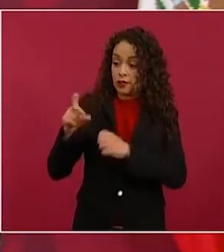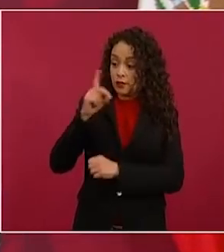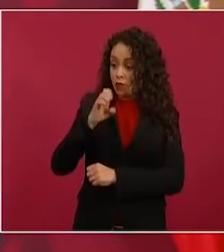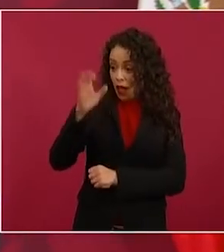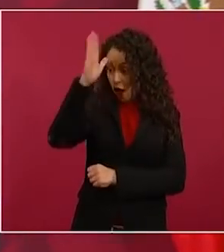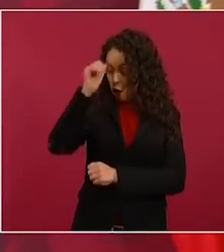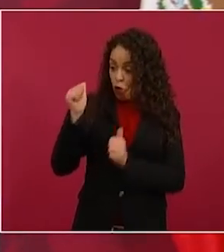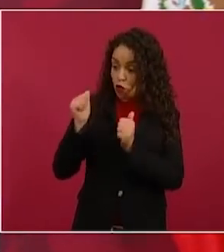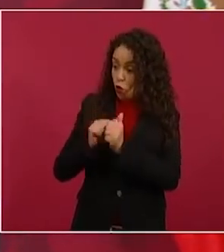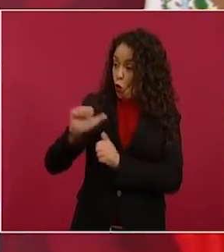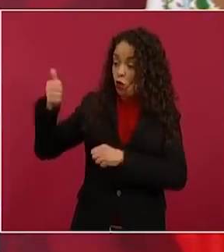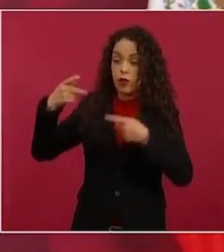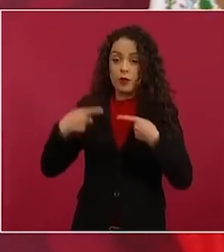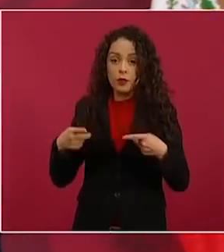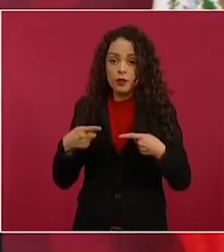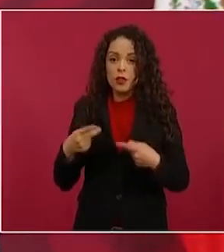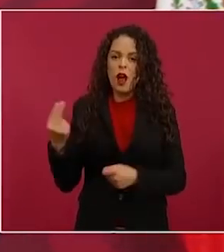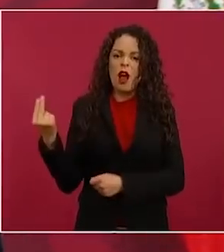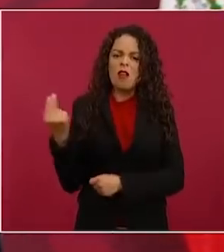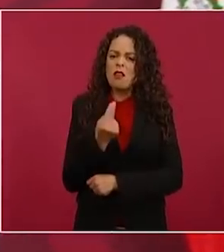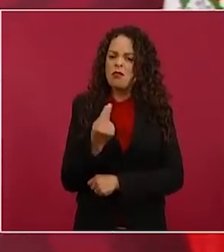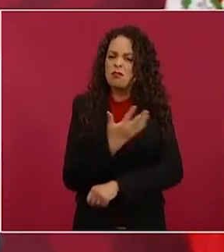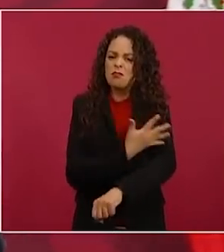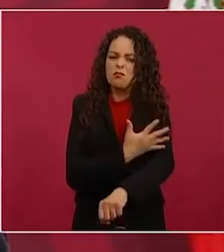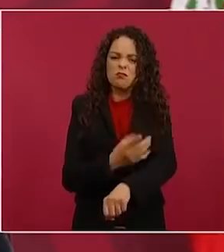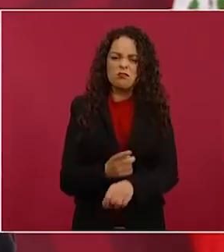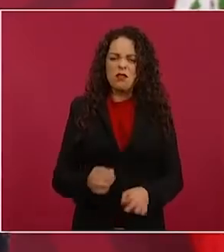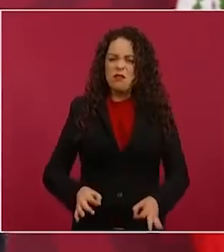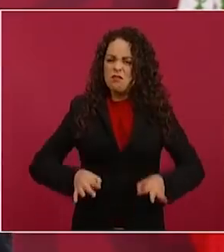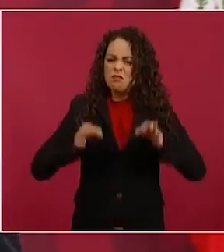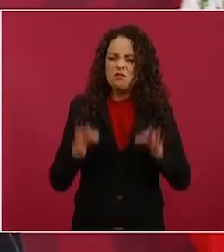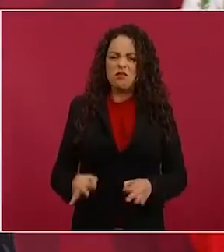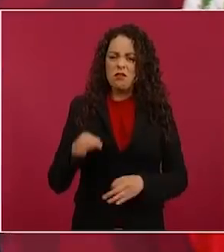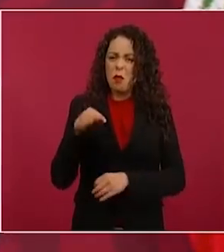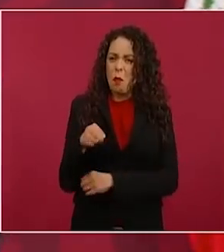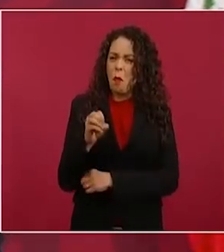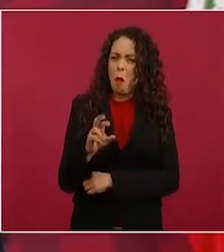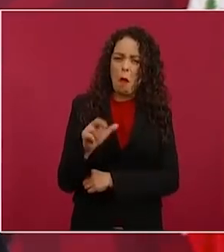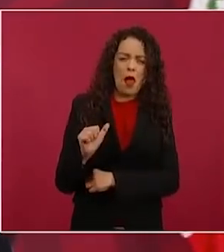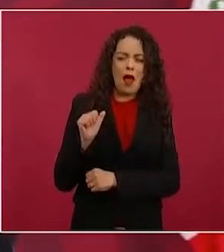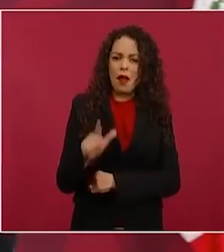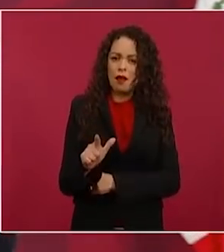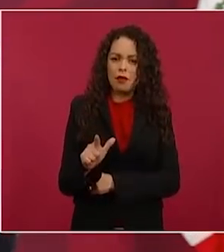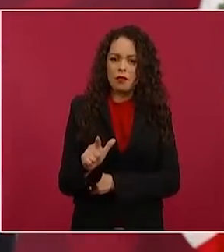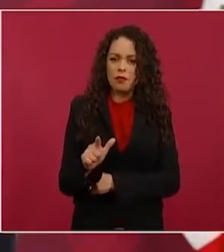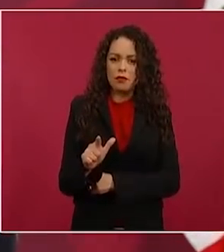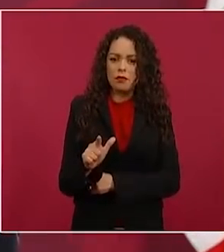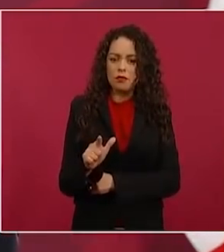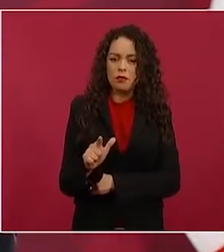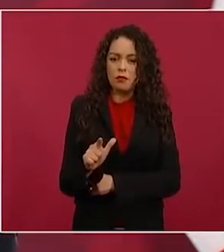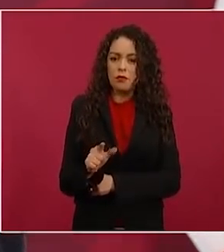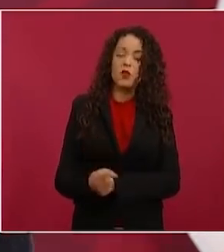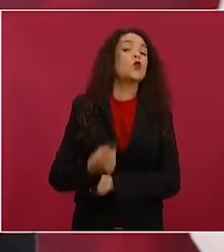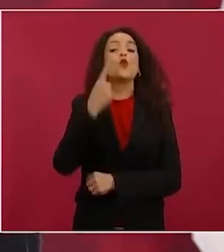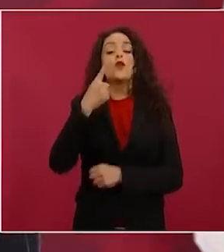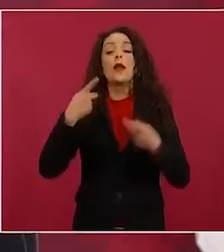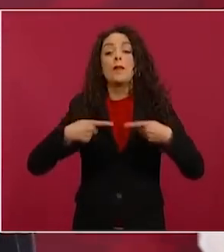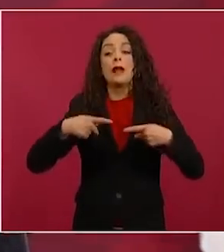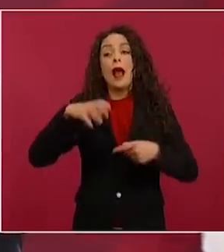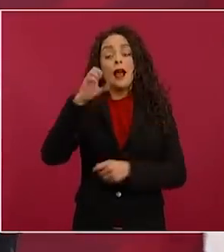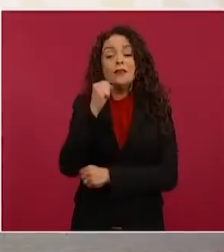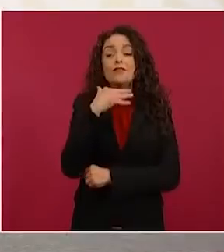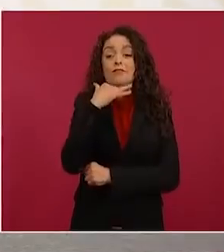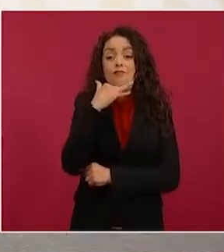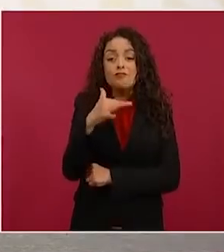un corrupto está muy difícil que puede enfrentarse